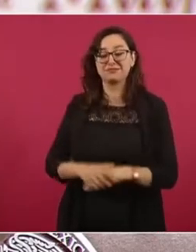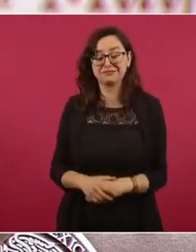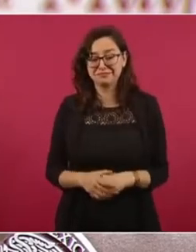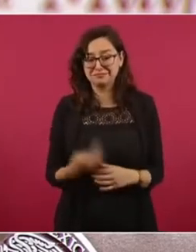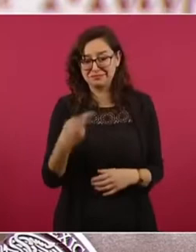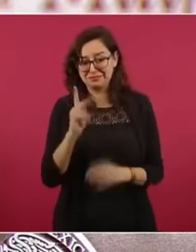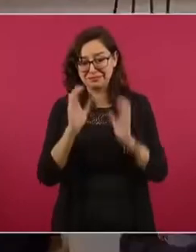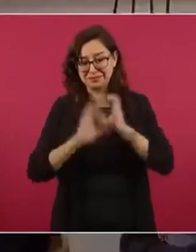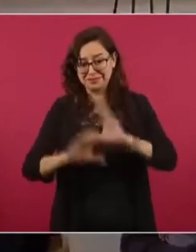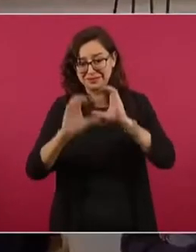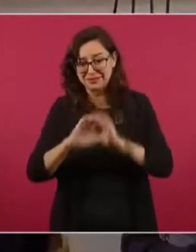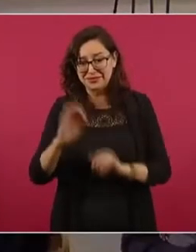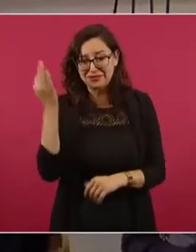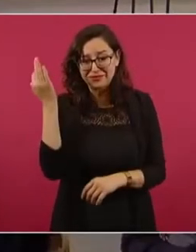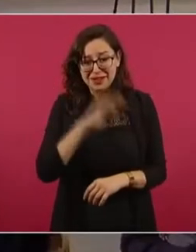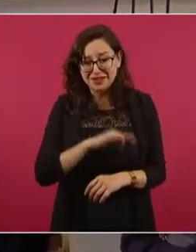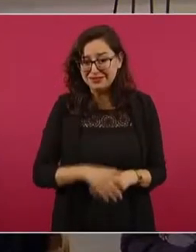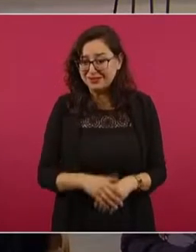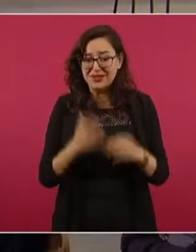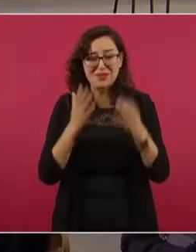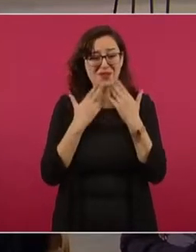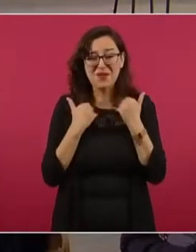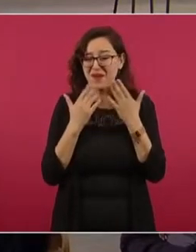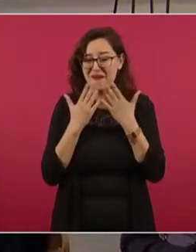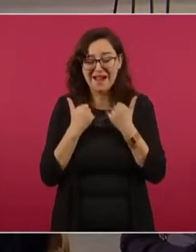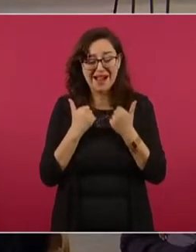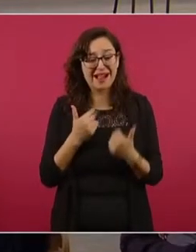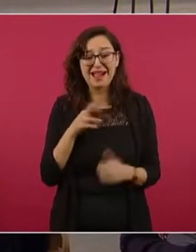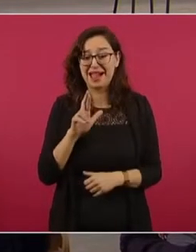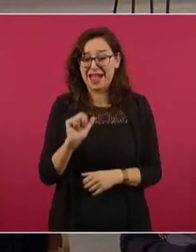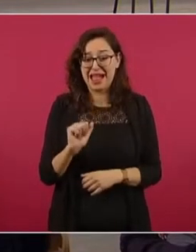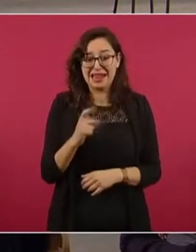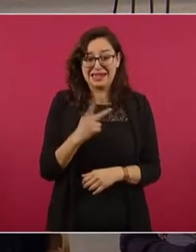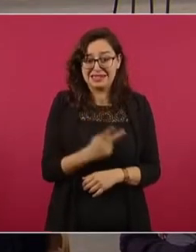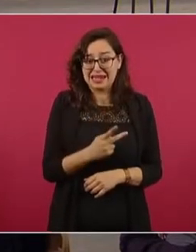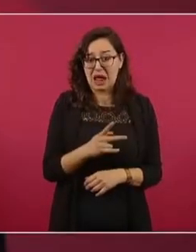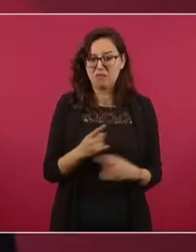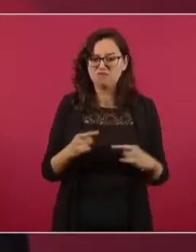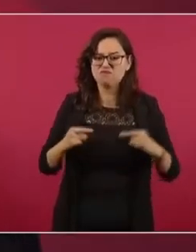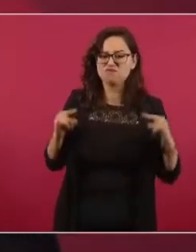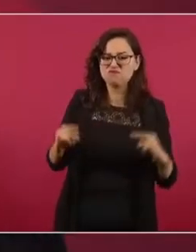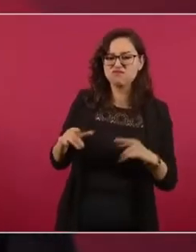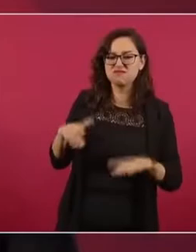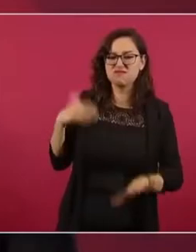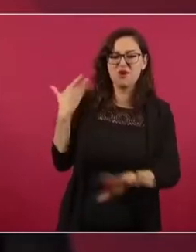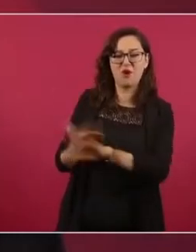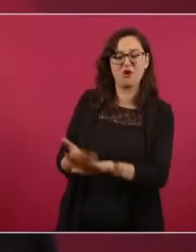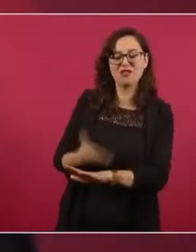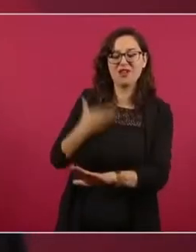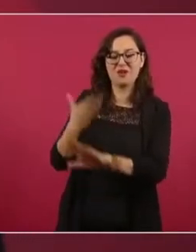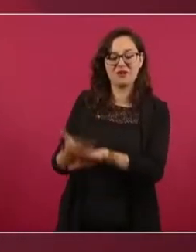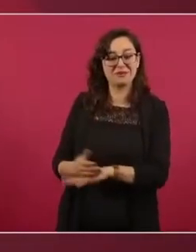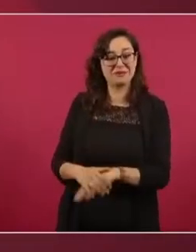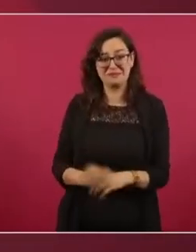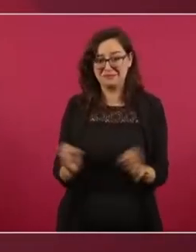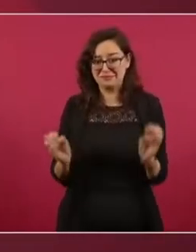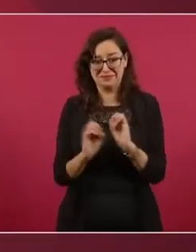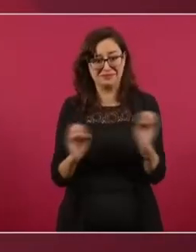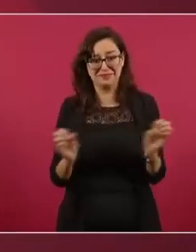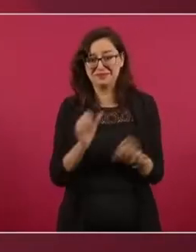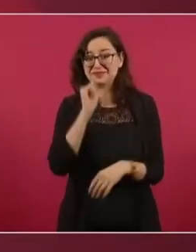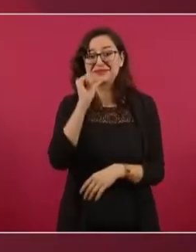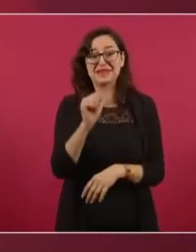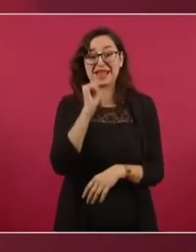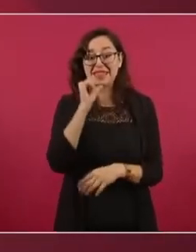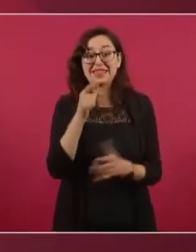falsa. No hay tal rap contra AMLO que haya compuesto y cantado Eminem en un video editado